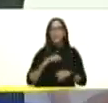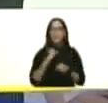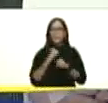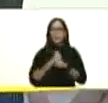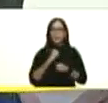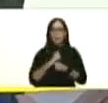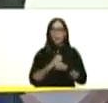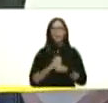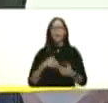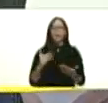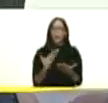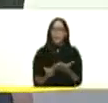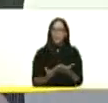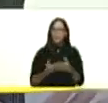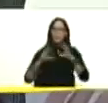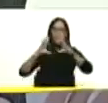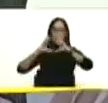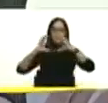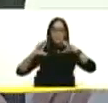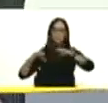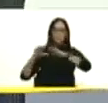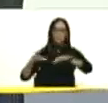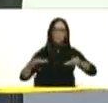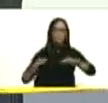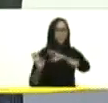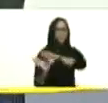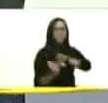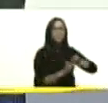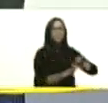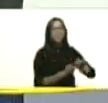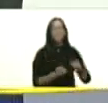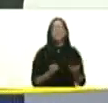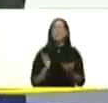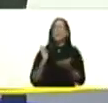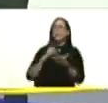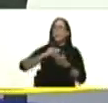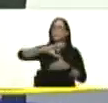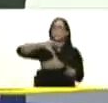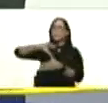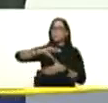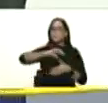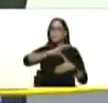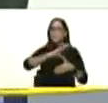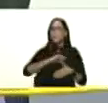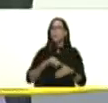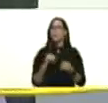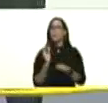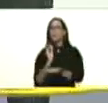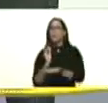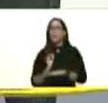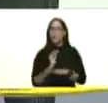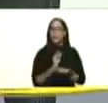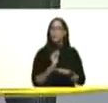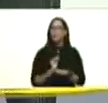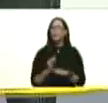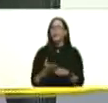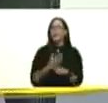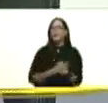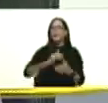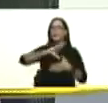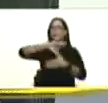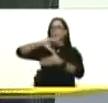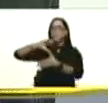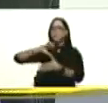hasta que se vayan las lluvias y venga el niño pero preparándonos también para el niño de que todo quede